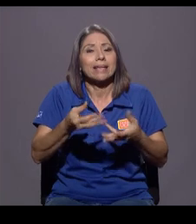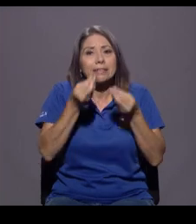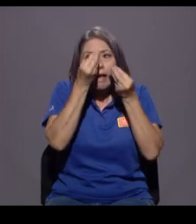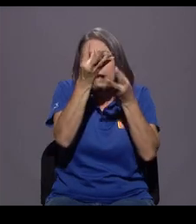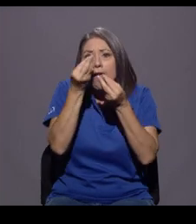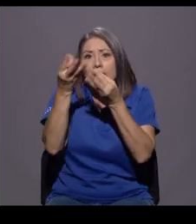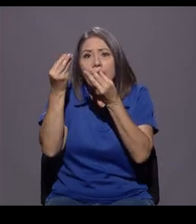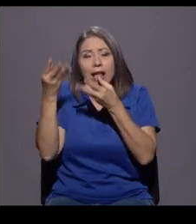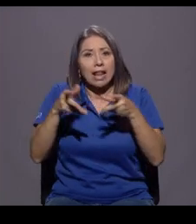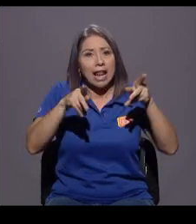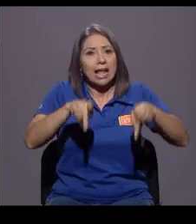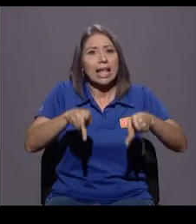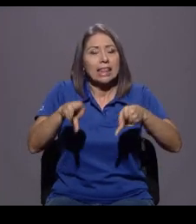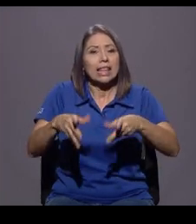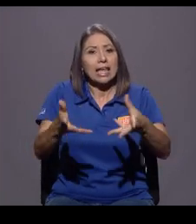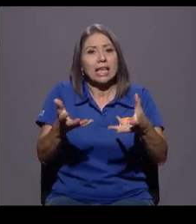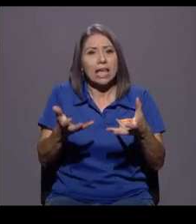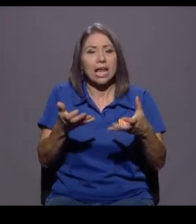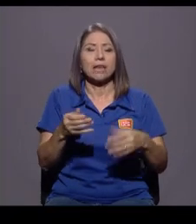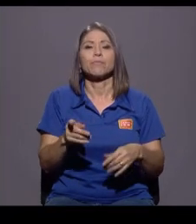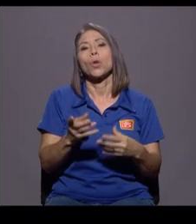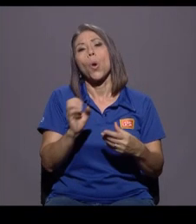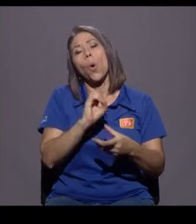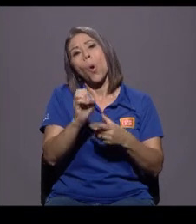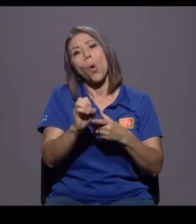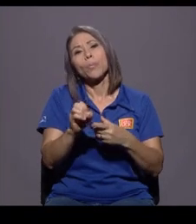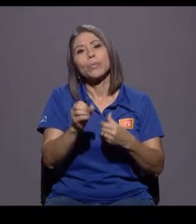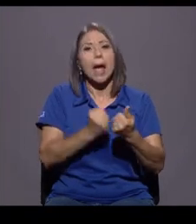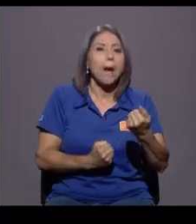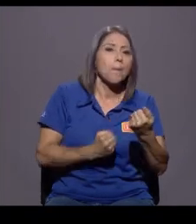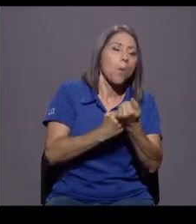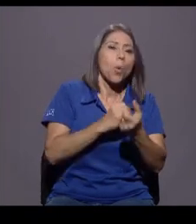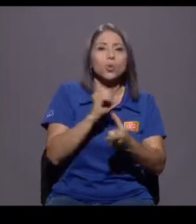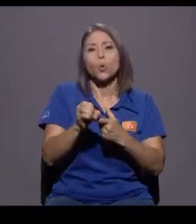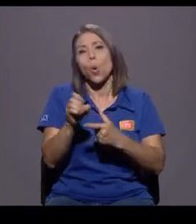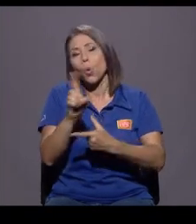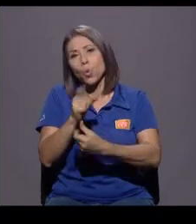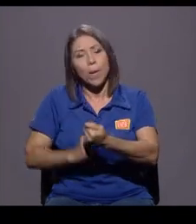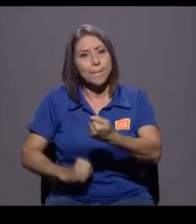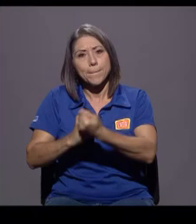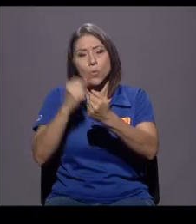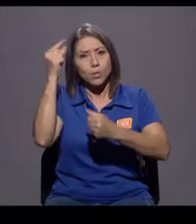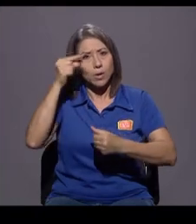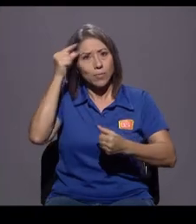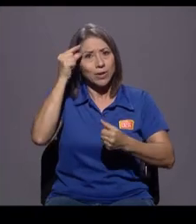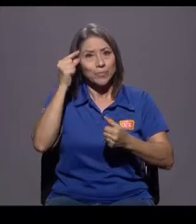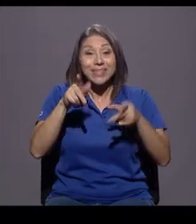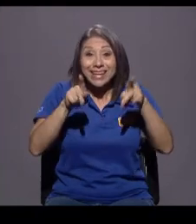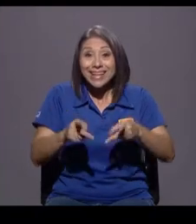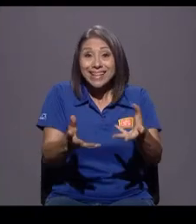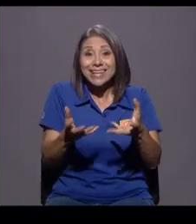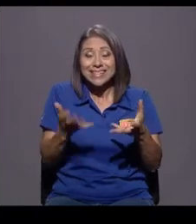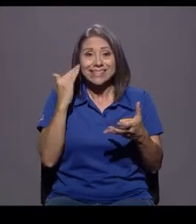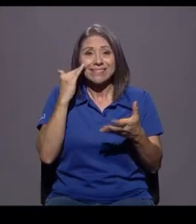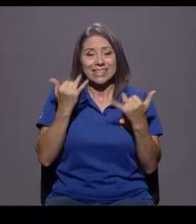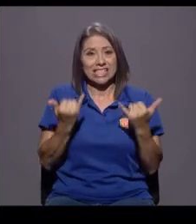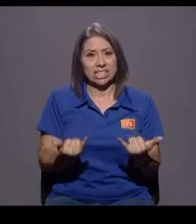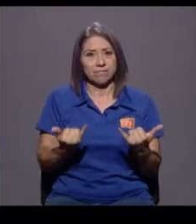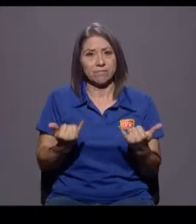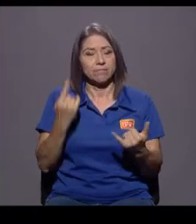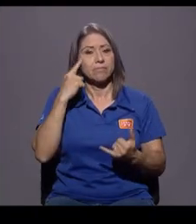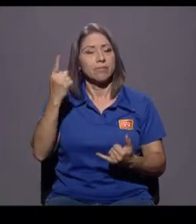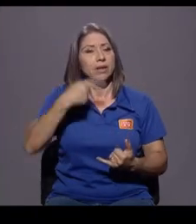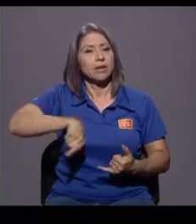este apoyo o no al gobierno, que la gente quiere saber ya. Tal vez para nosotros lo más importante es, literal,